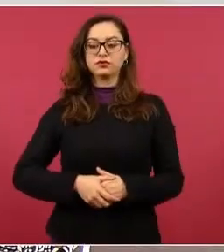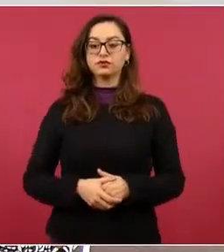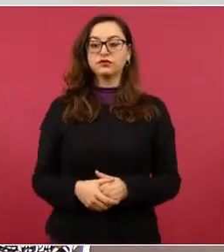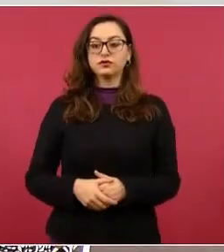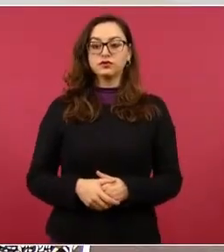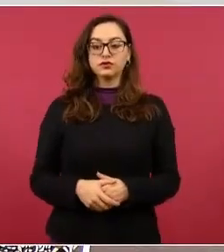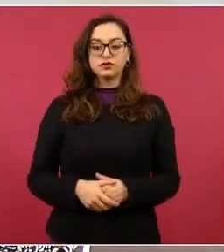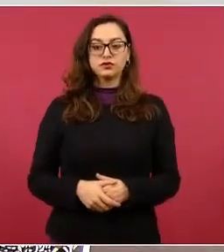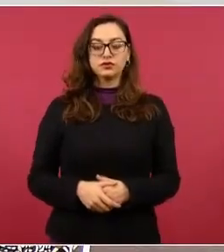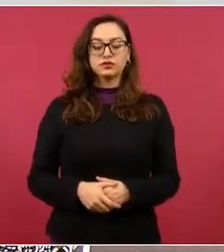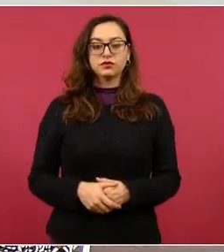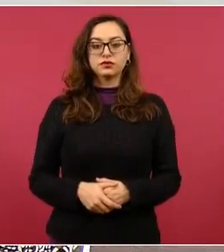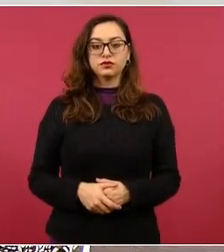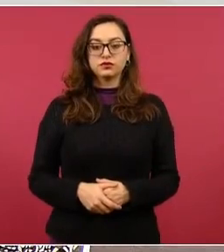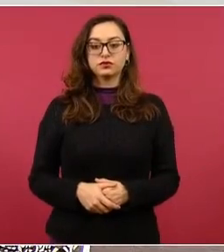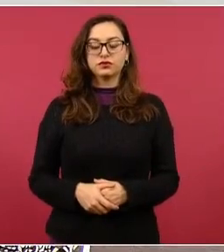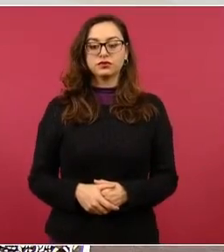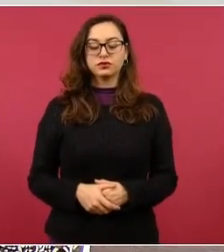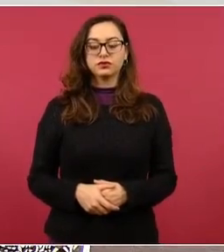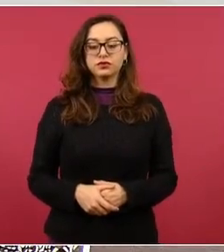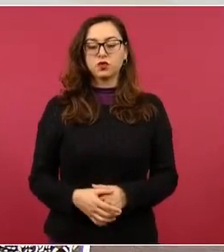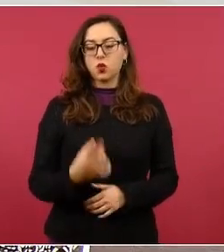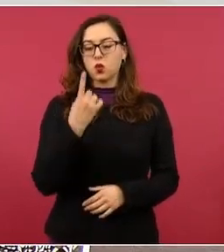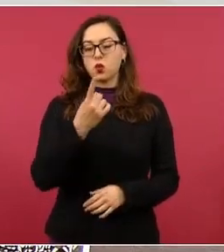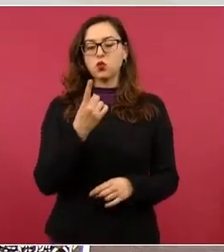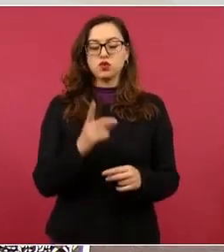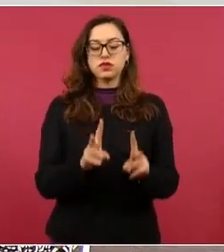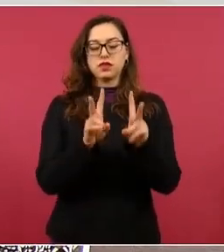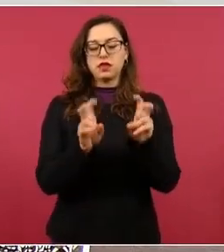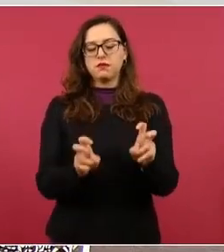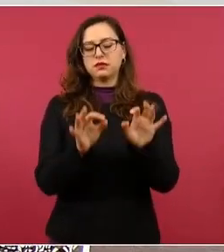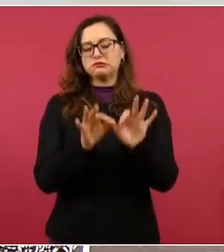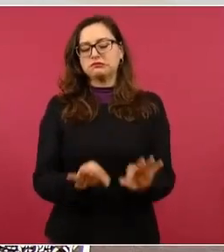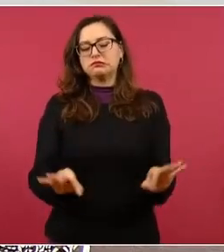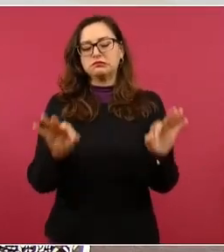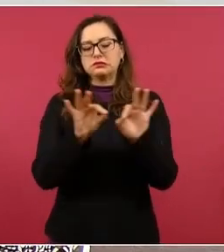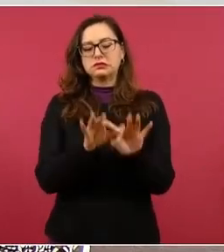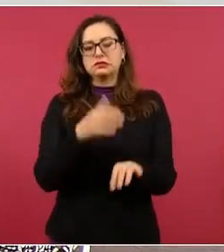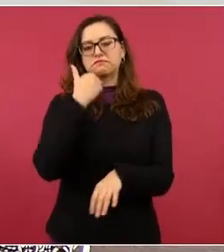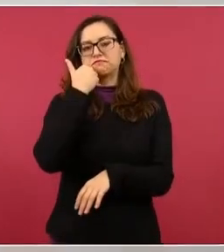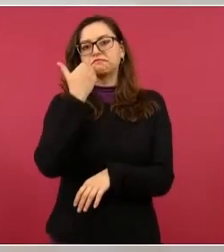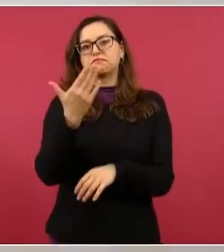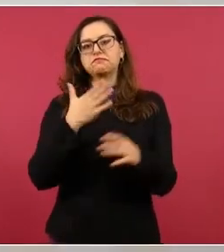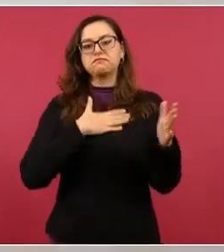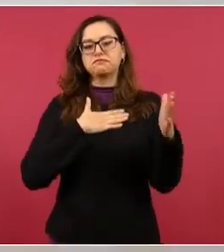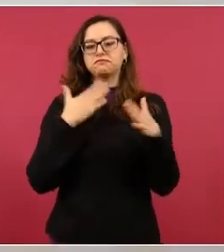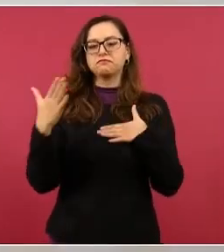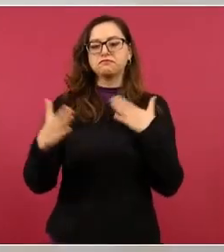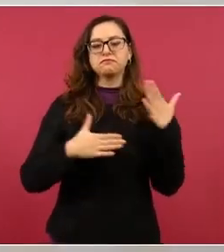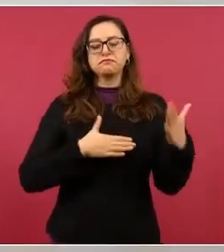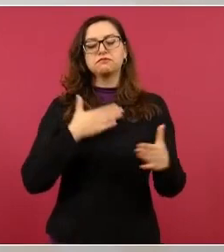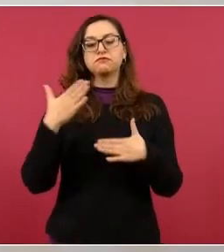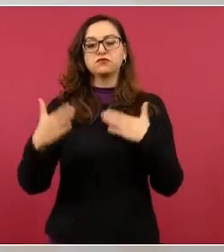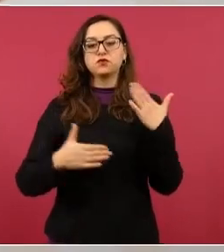celebrarse es que vivimos